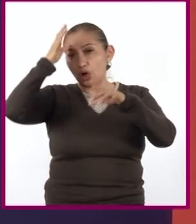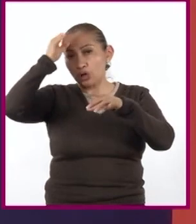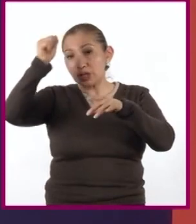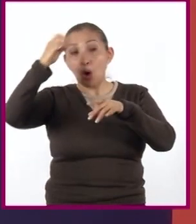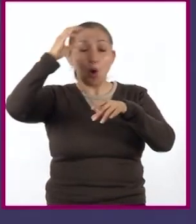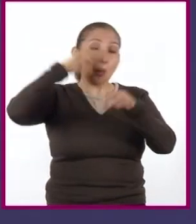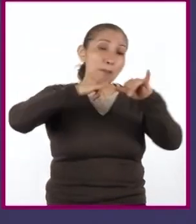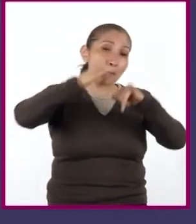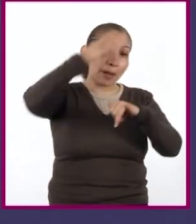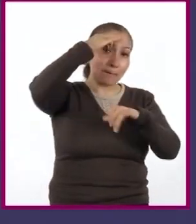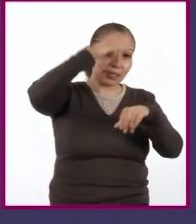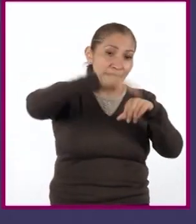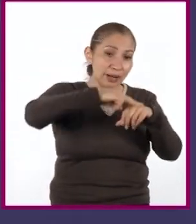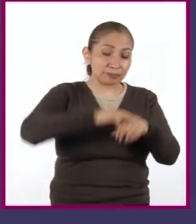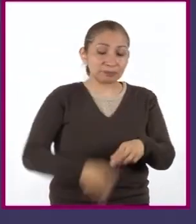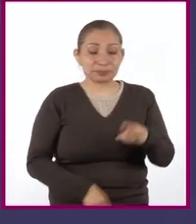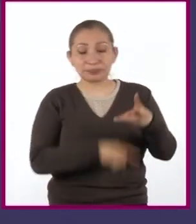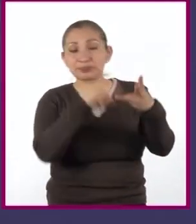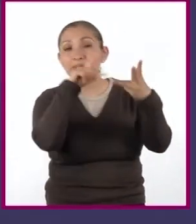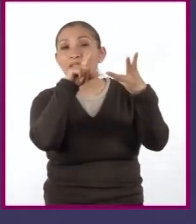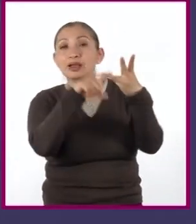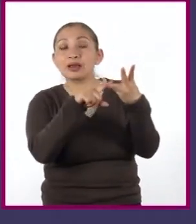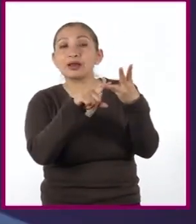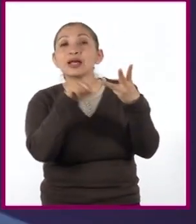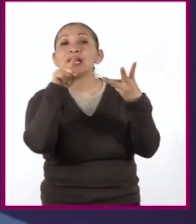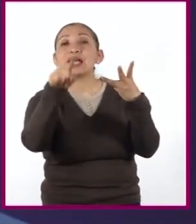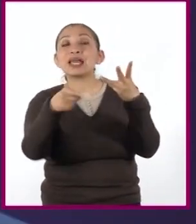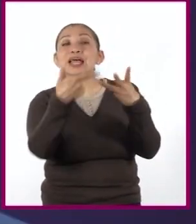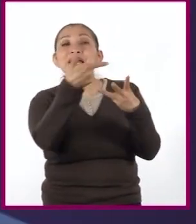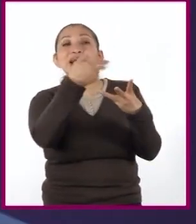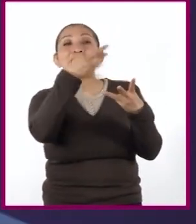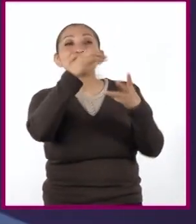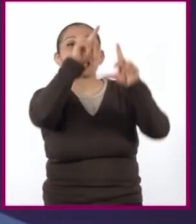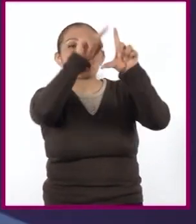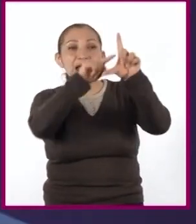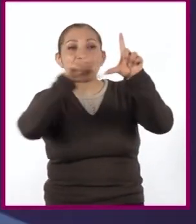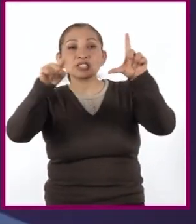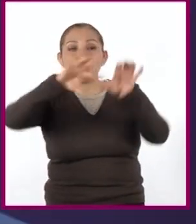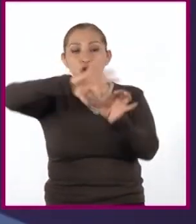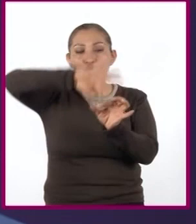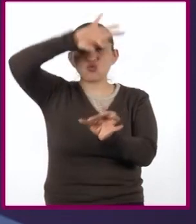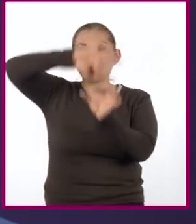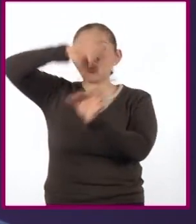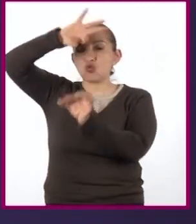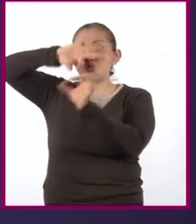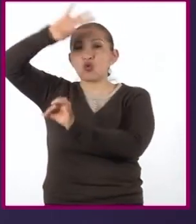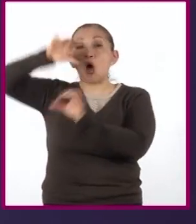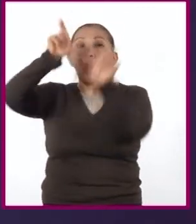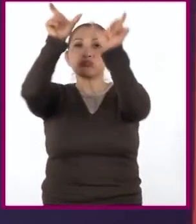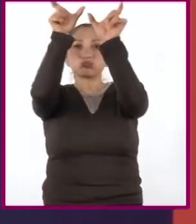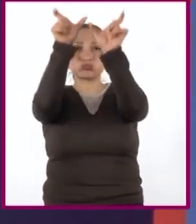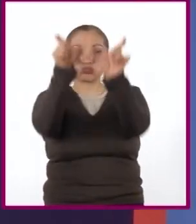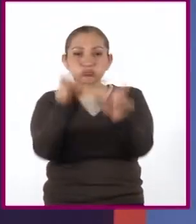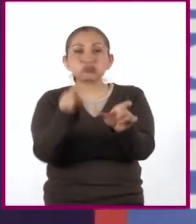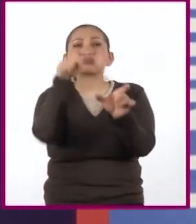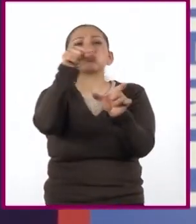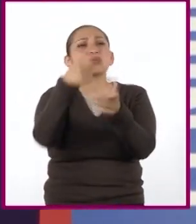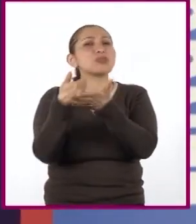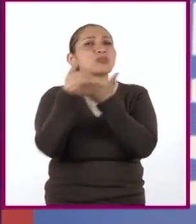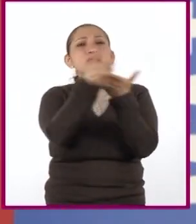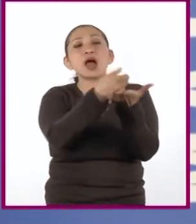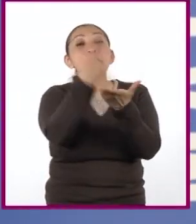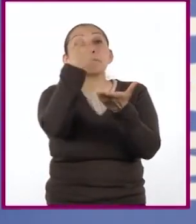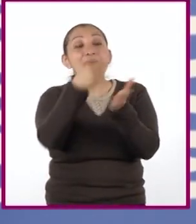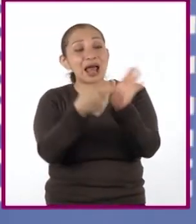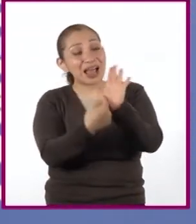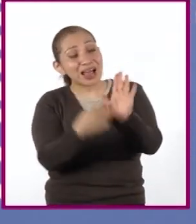y mentales. 3. Las gráficas, diagramas y tablas. La función de los recursos es presentar